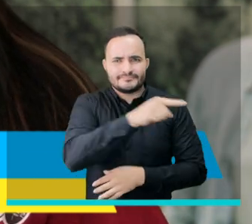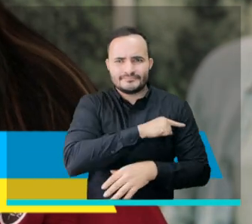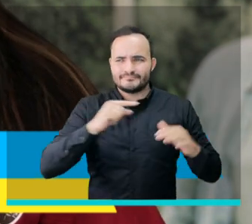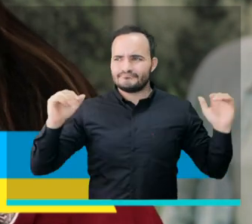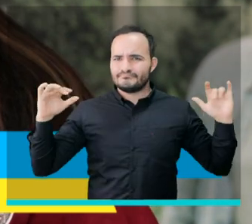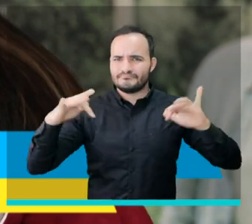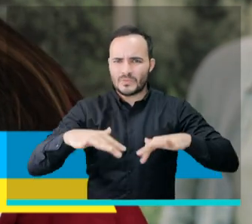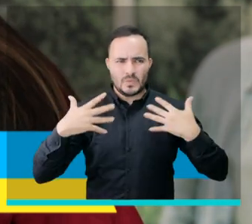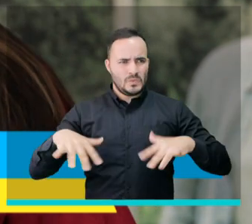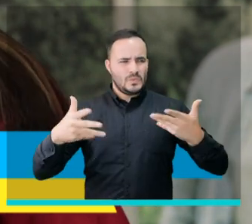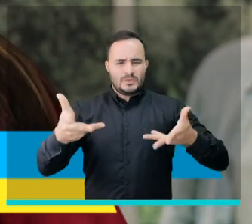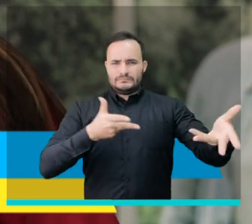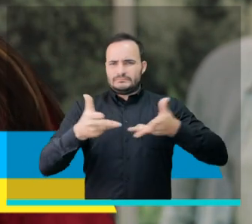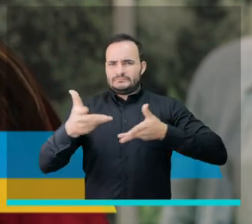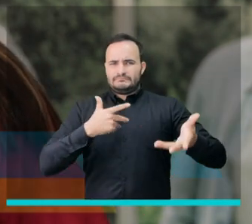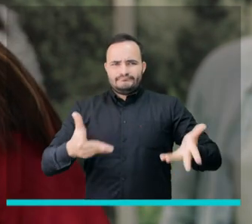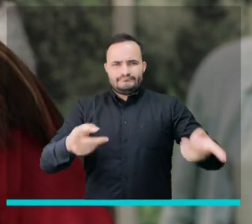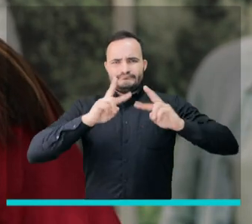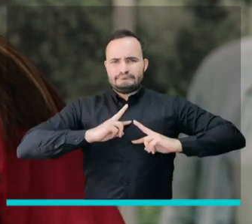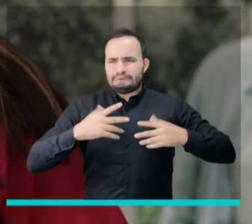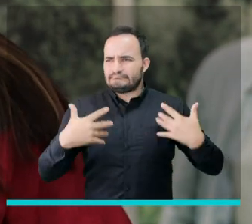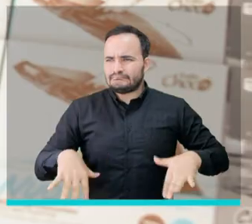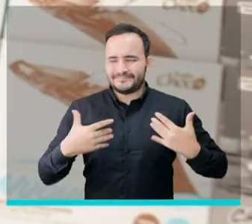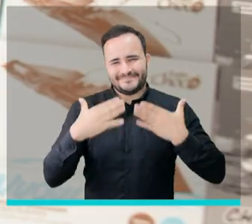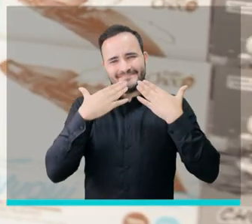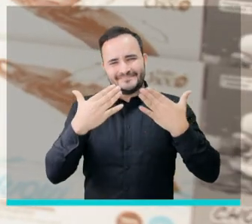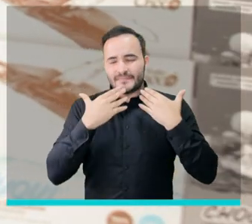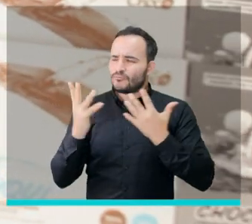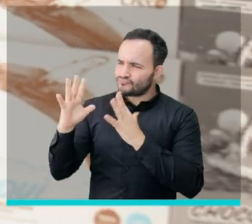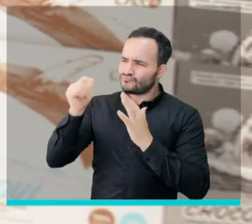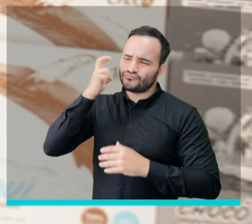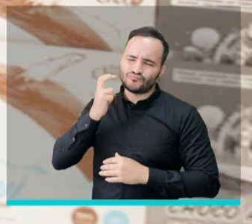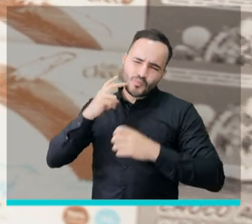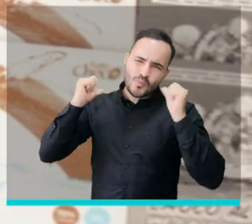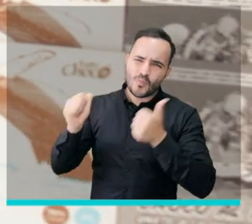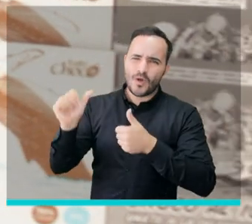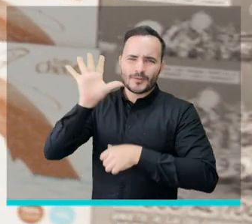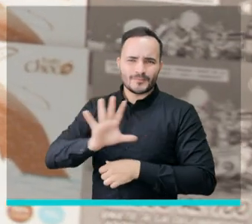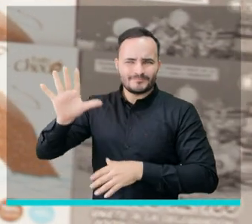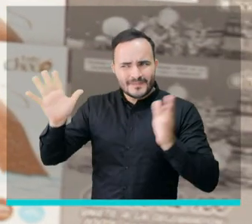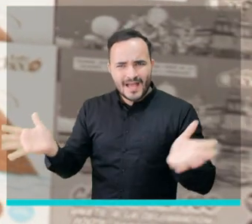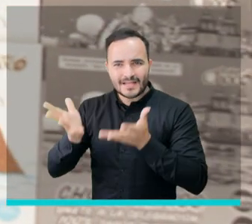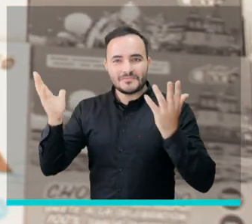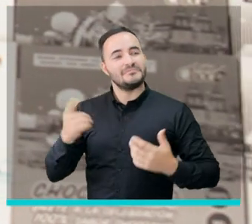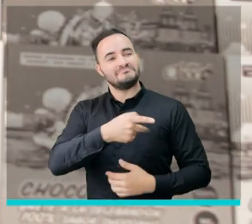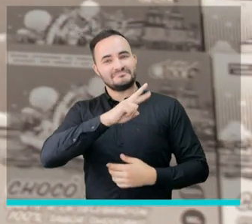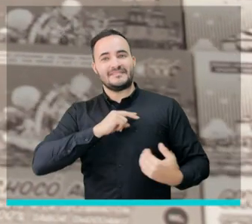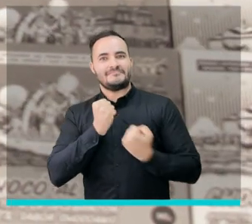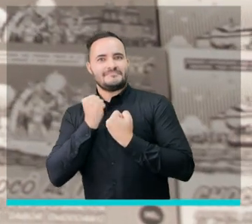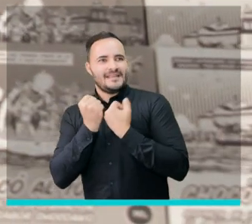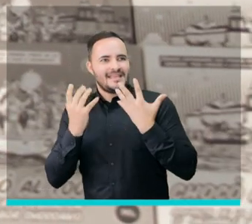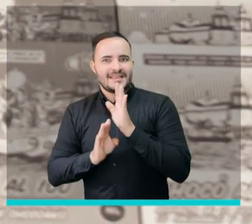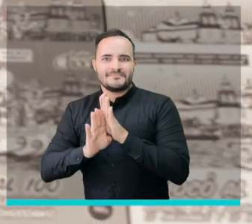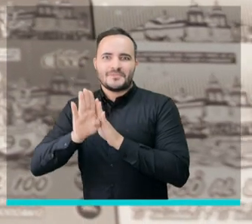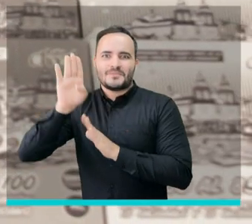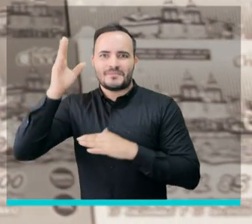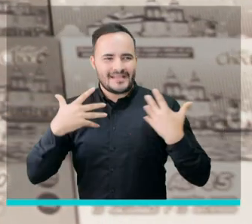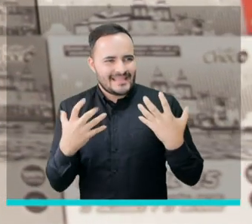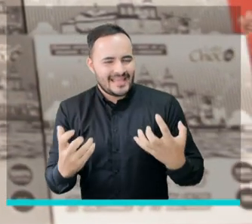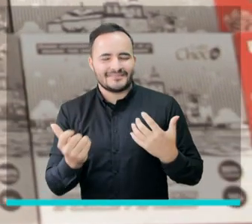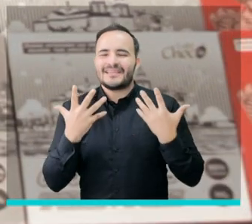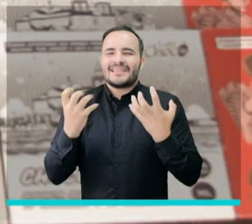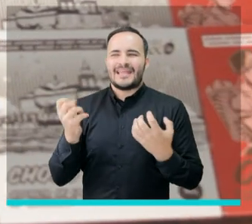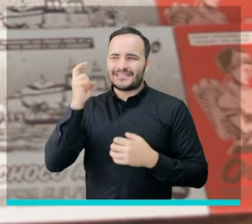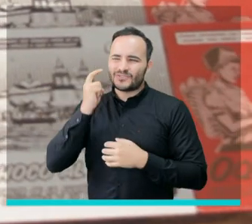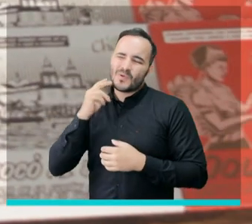resaltando y agradeciendo la labor que se está realizando en el departamento del Chocó. Quieren que crezcamos, quieren ver un